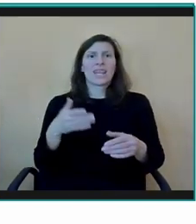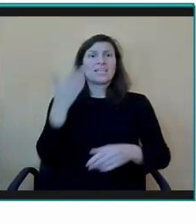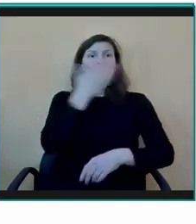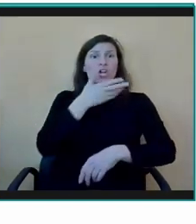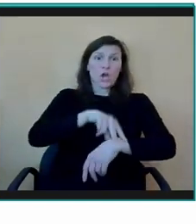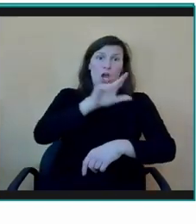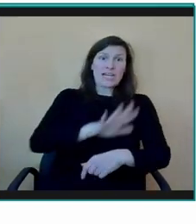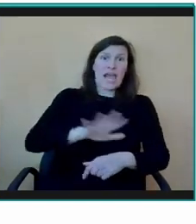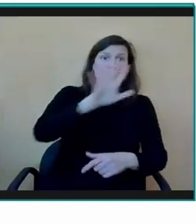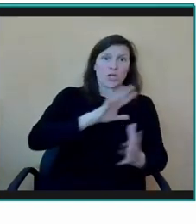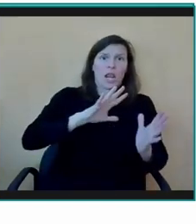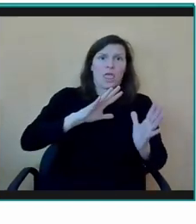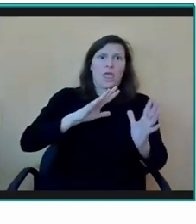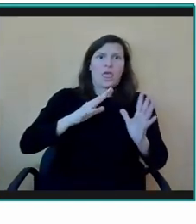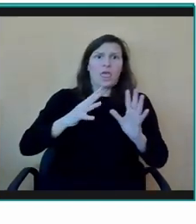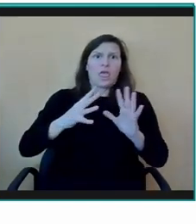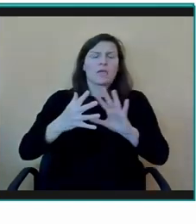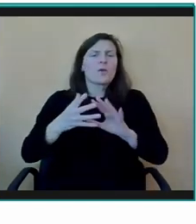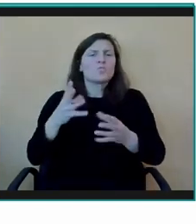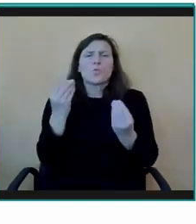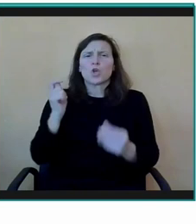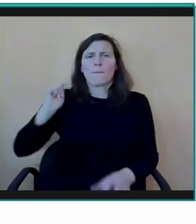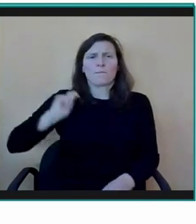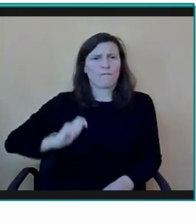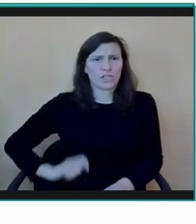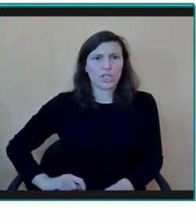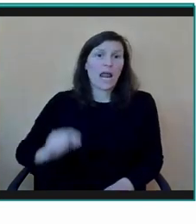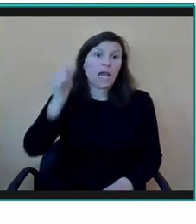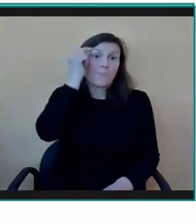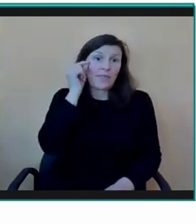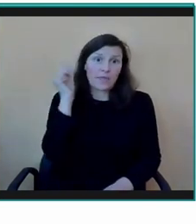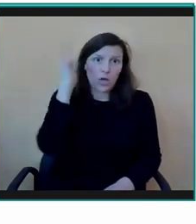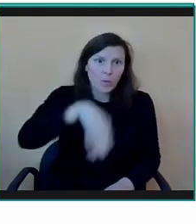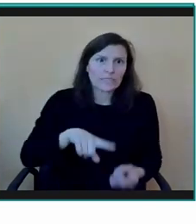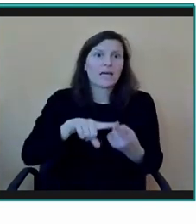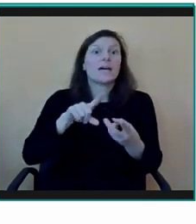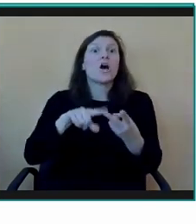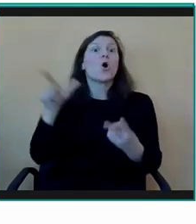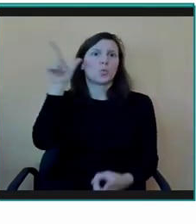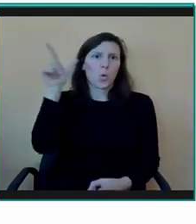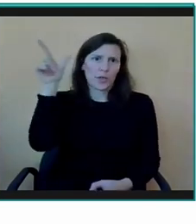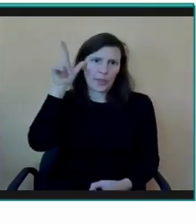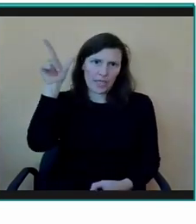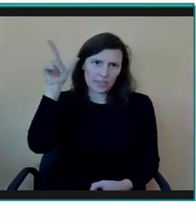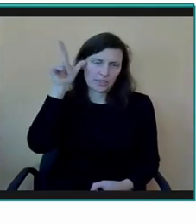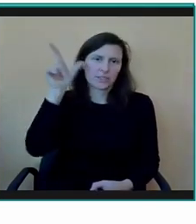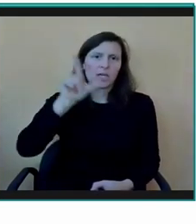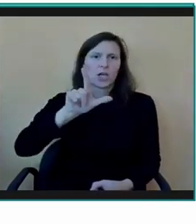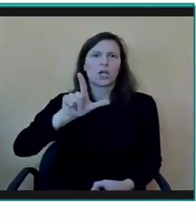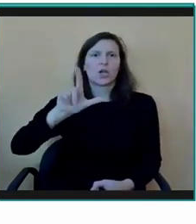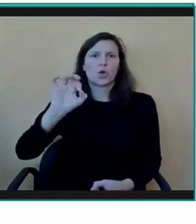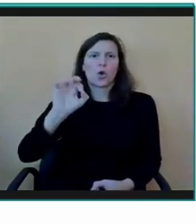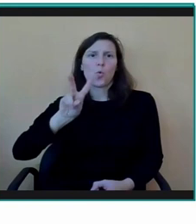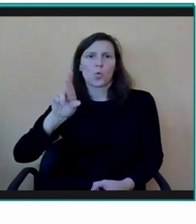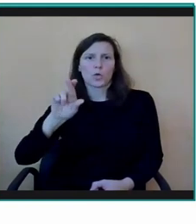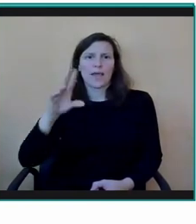Ahora están Mercedes, pero yo no quiero dejar de mencionar gente como Lourdes Gómez, una persona sorda,